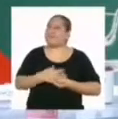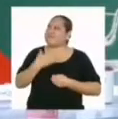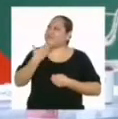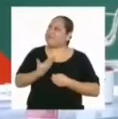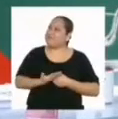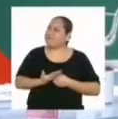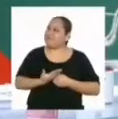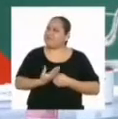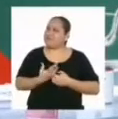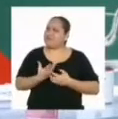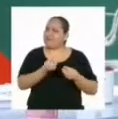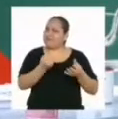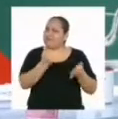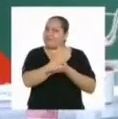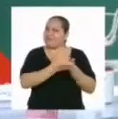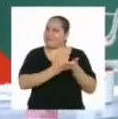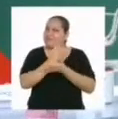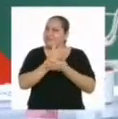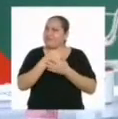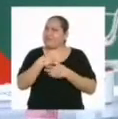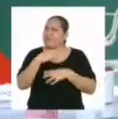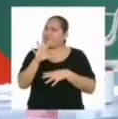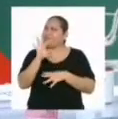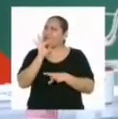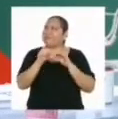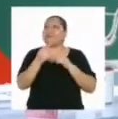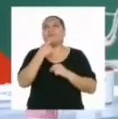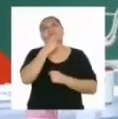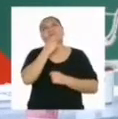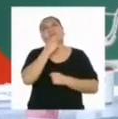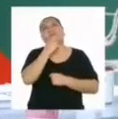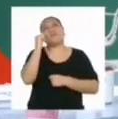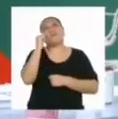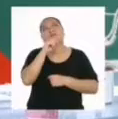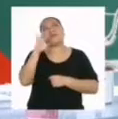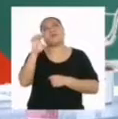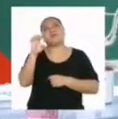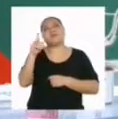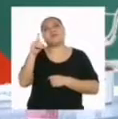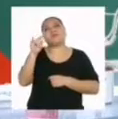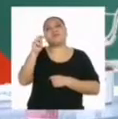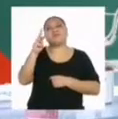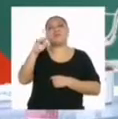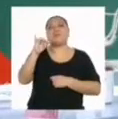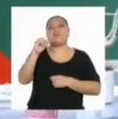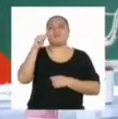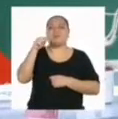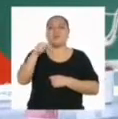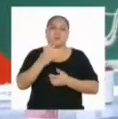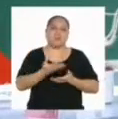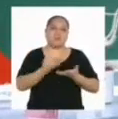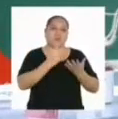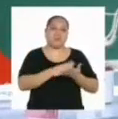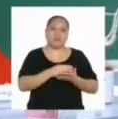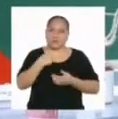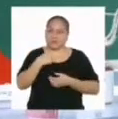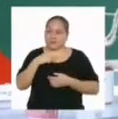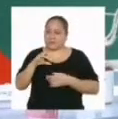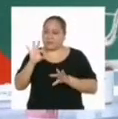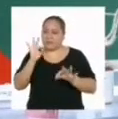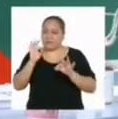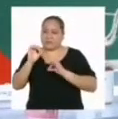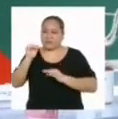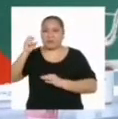Asu, hay muchas para elegir, pero creo que quiero elaborar una sección editorial para dar mi punto de vista. Otra de